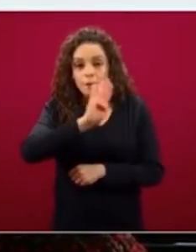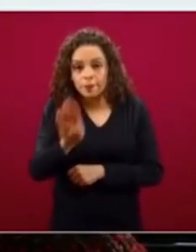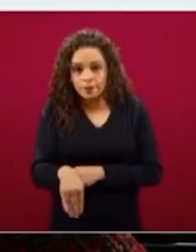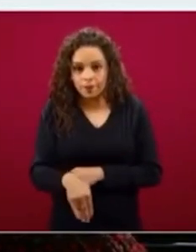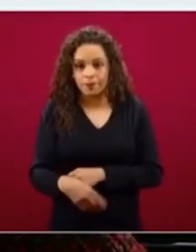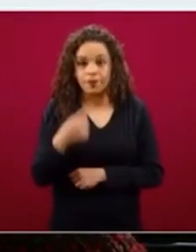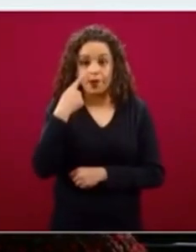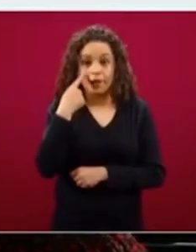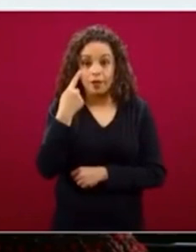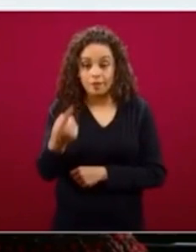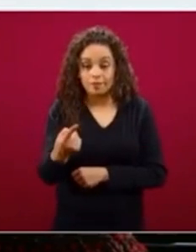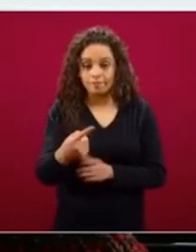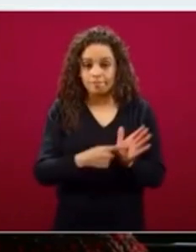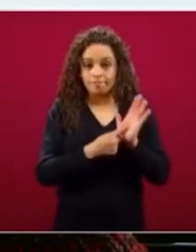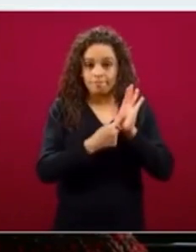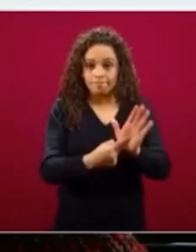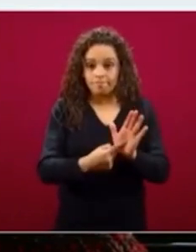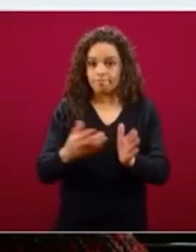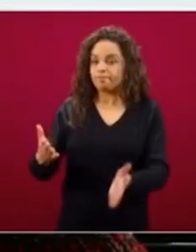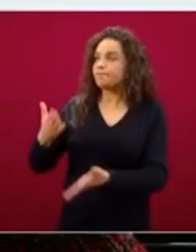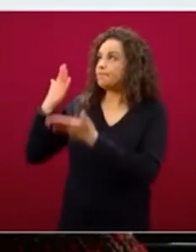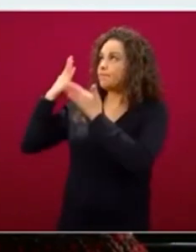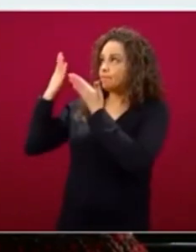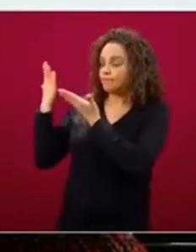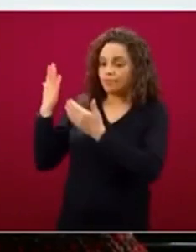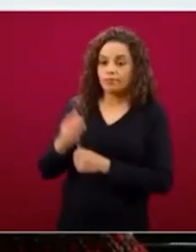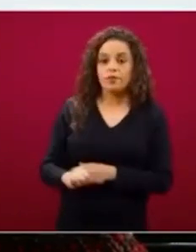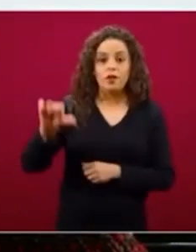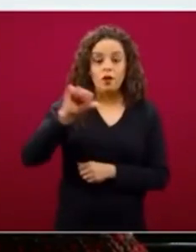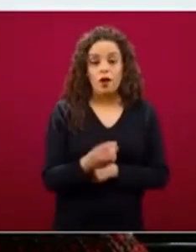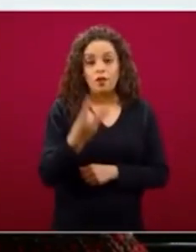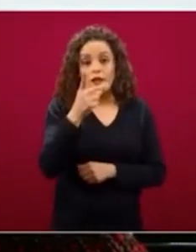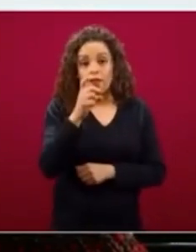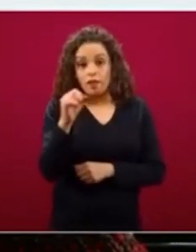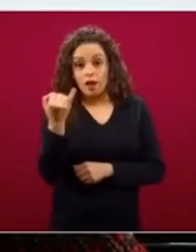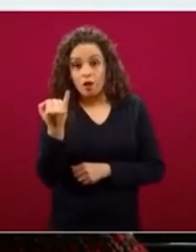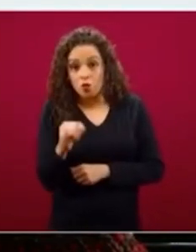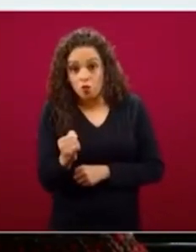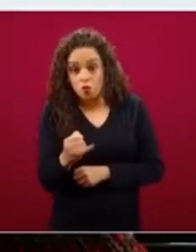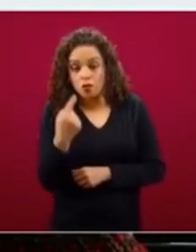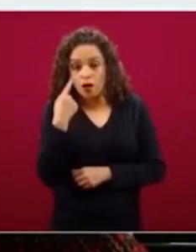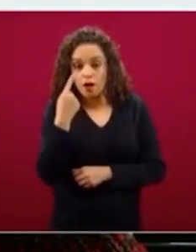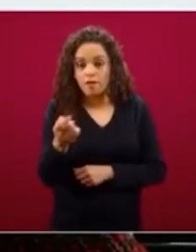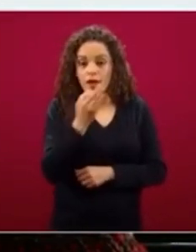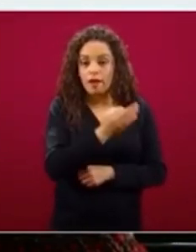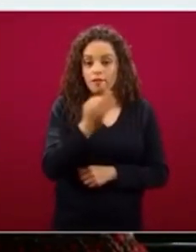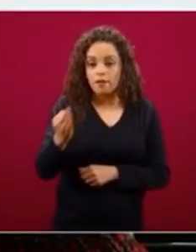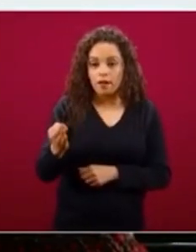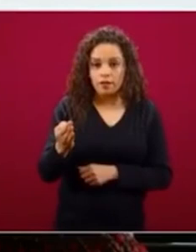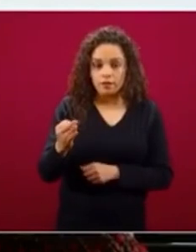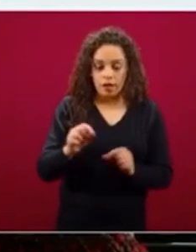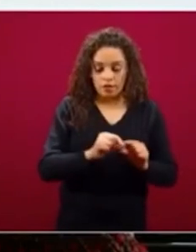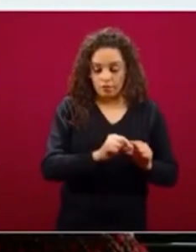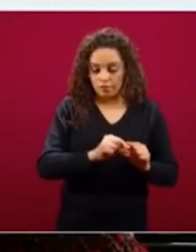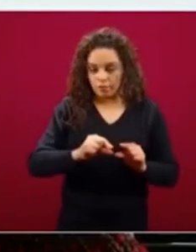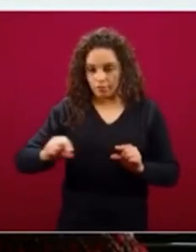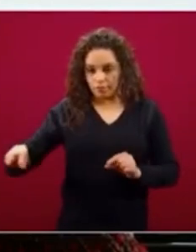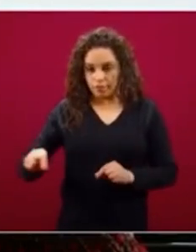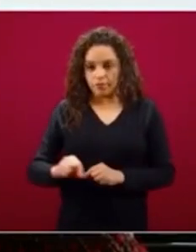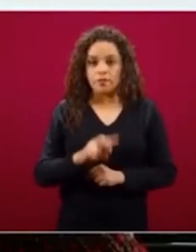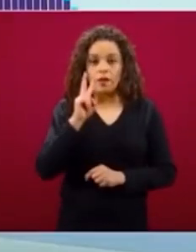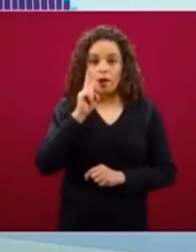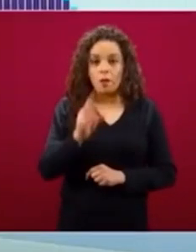las que hoy estamos reportando, el 3 de junio ocurrieron en las fechas que se muestran aquí, toda la sombra